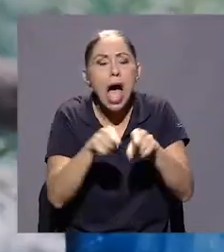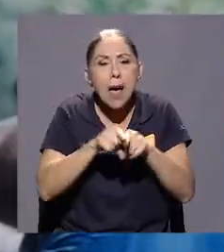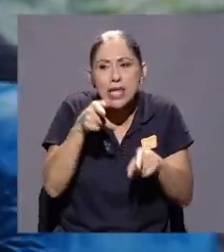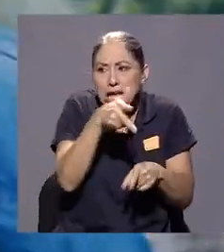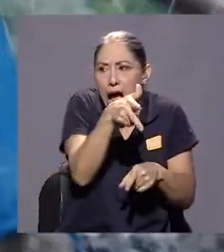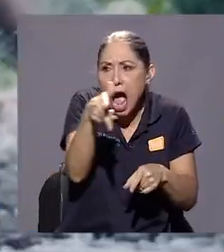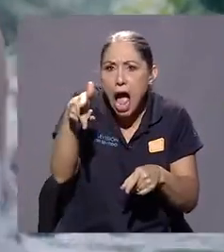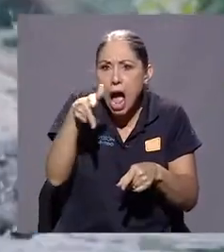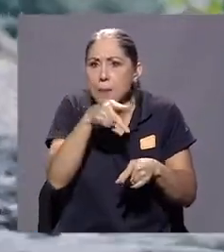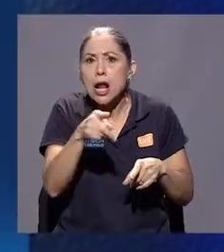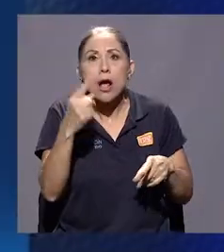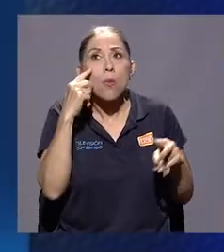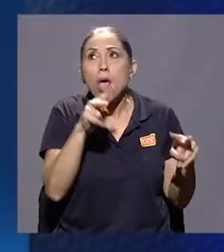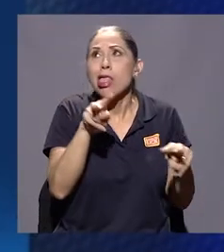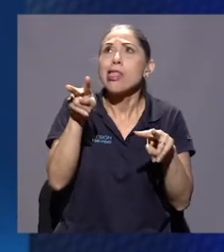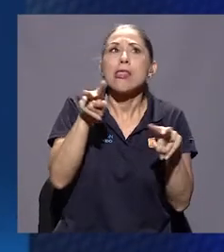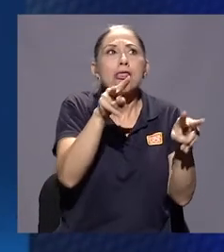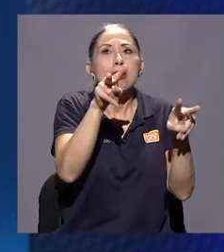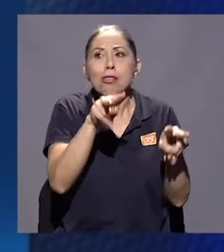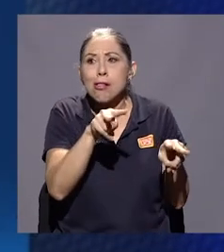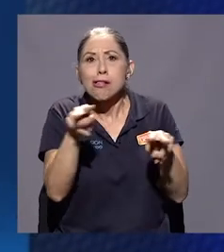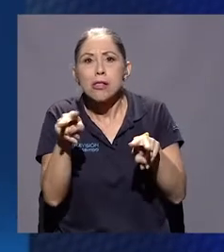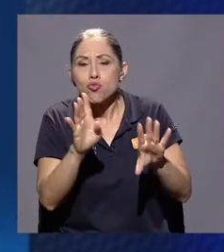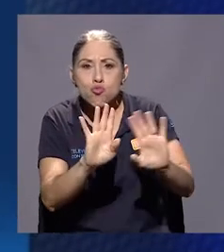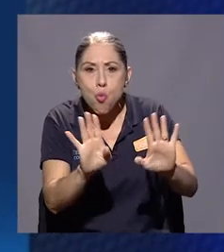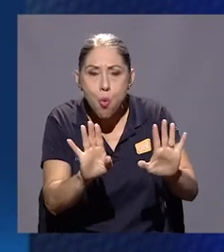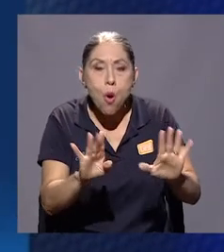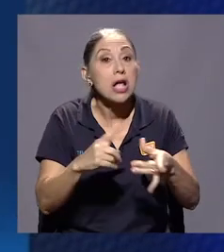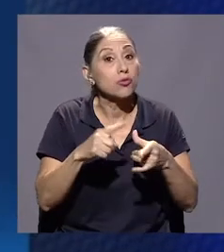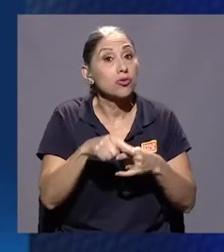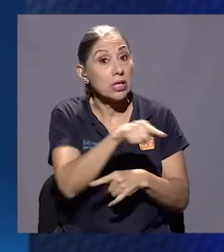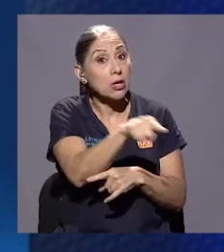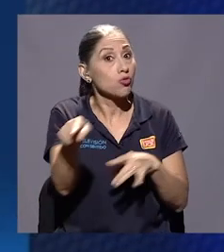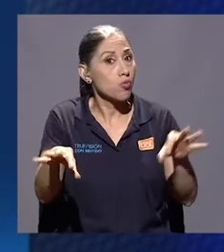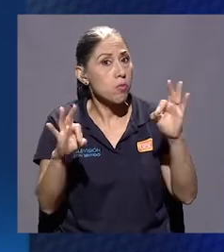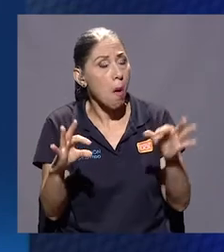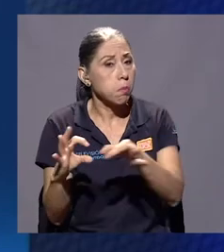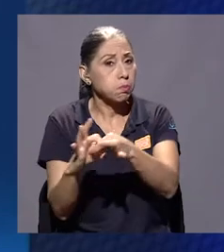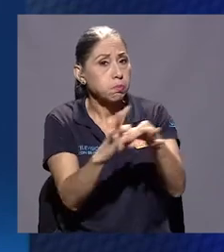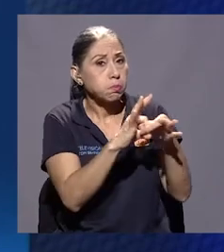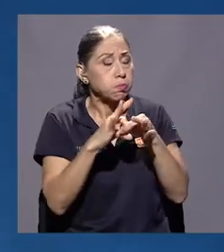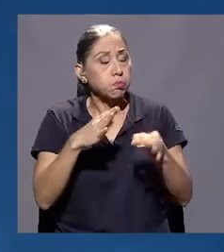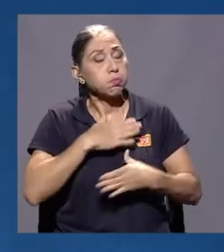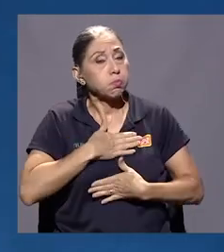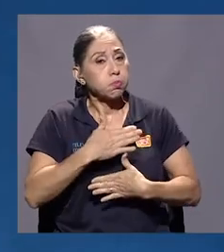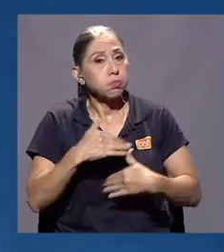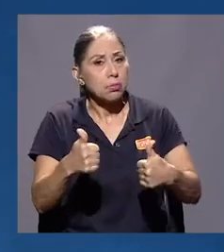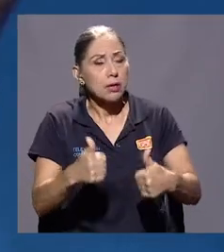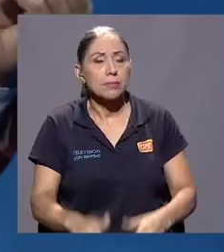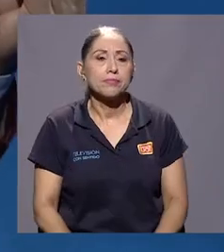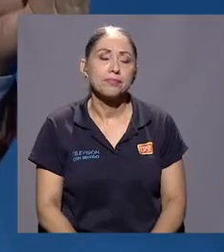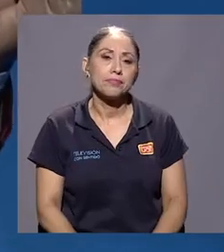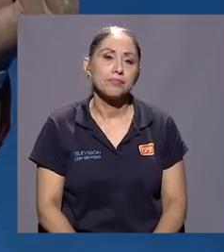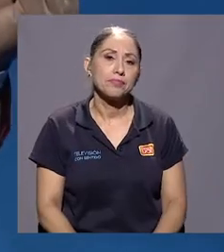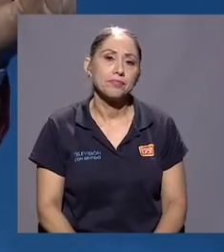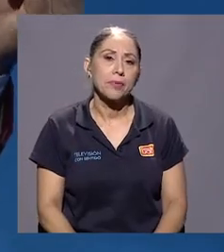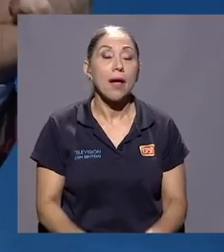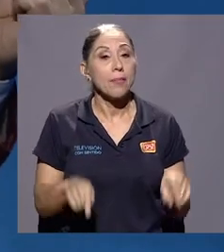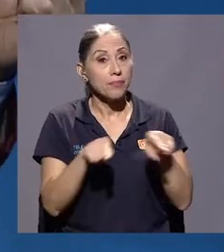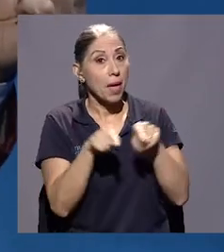coordinación, finalmente, y de ellos, de la comunidad, de tener buena disposición y estar ahí para hablar. Resaltar también esos aspectos